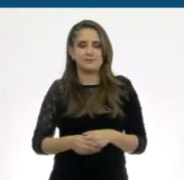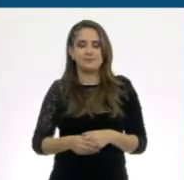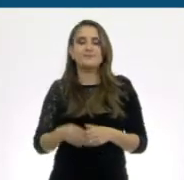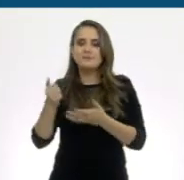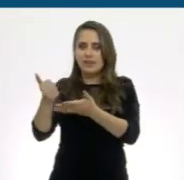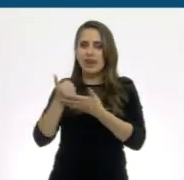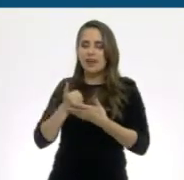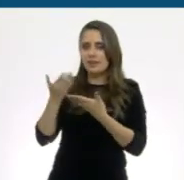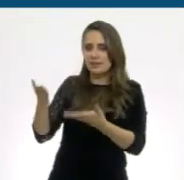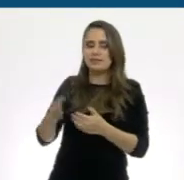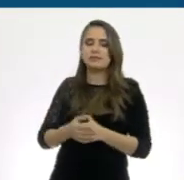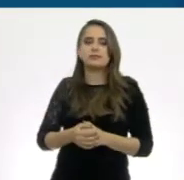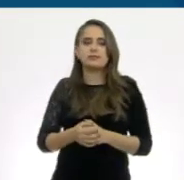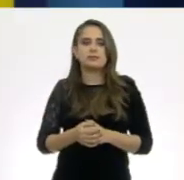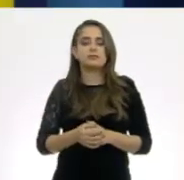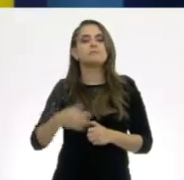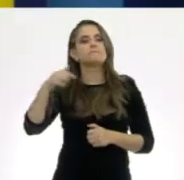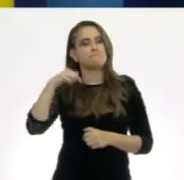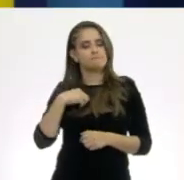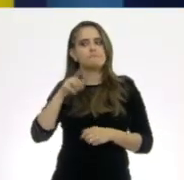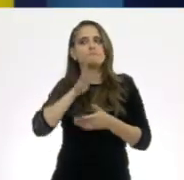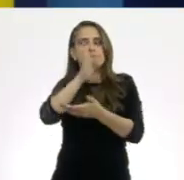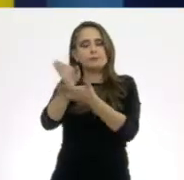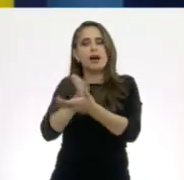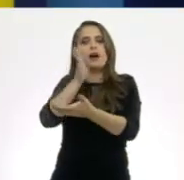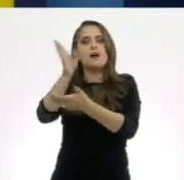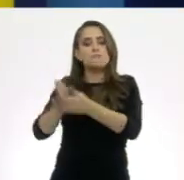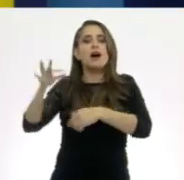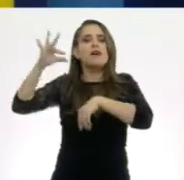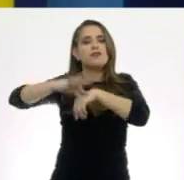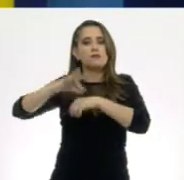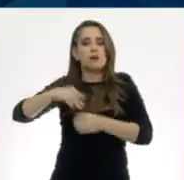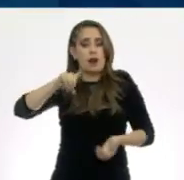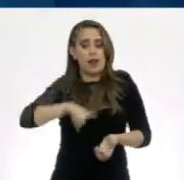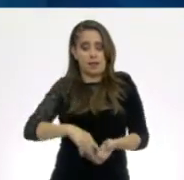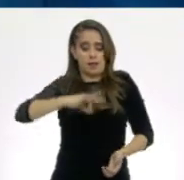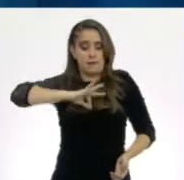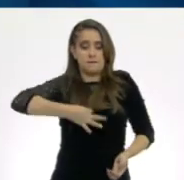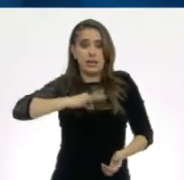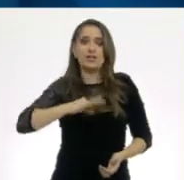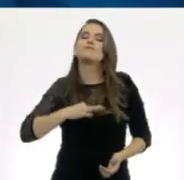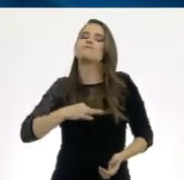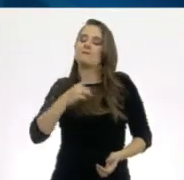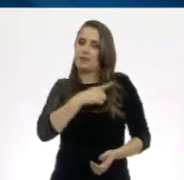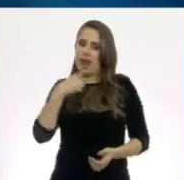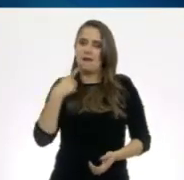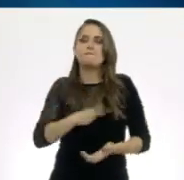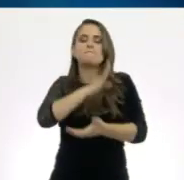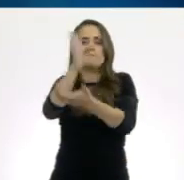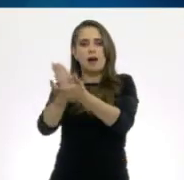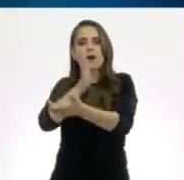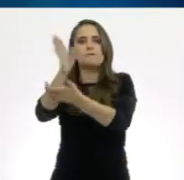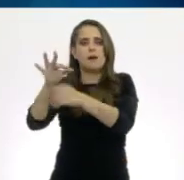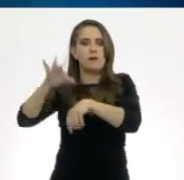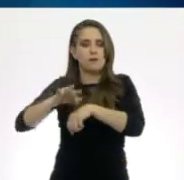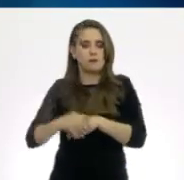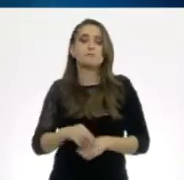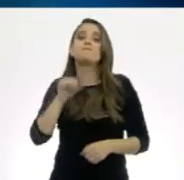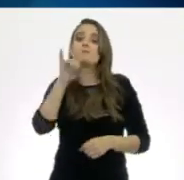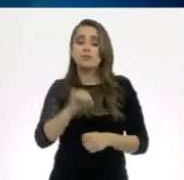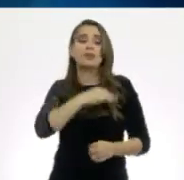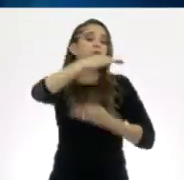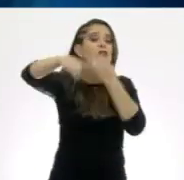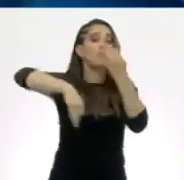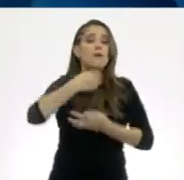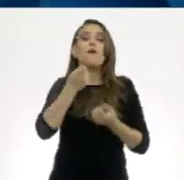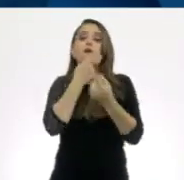ayuda, Salé? ¿Sí? Visitas médicas si hay infecciones. ¡Claro! Todas las niñas y los niños debemos de